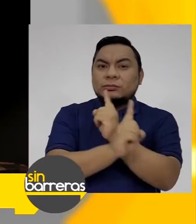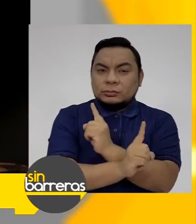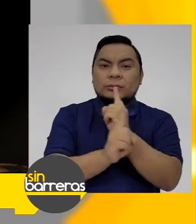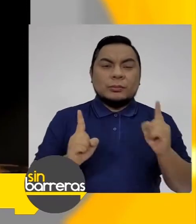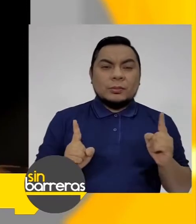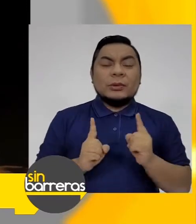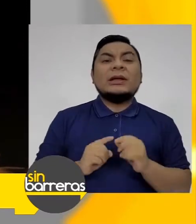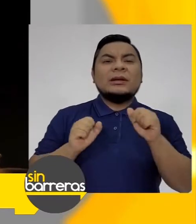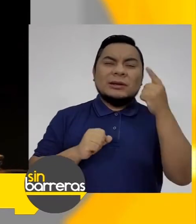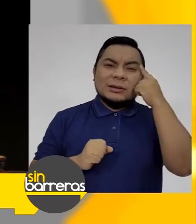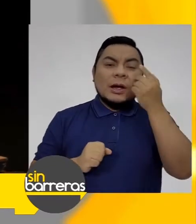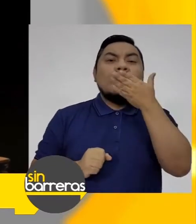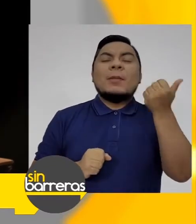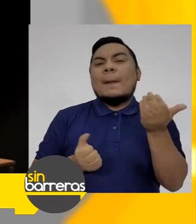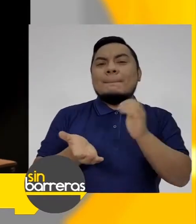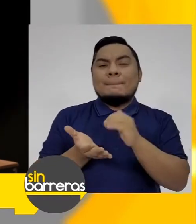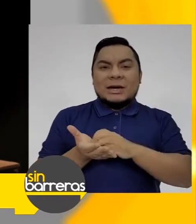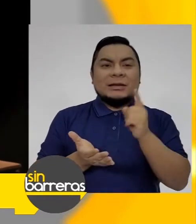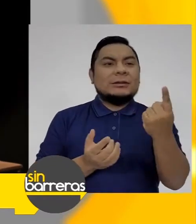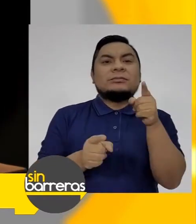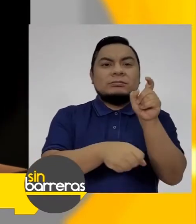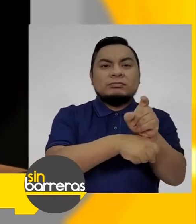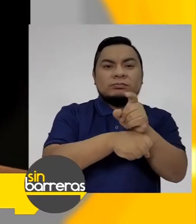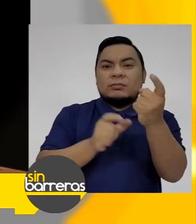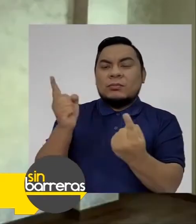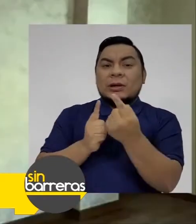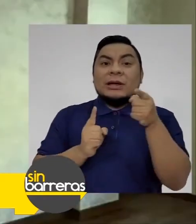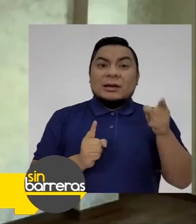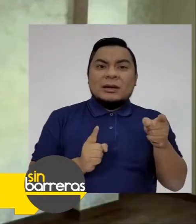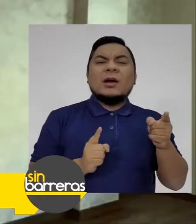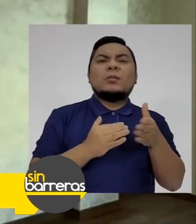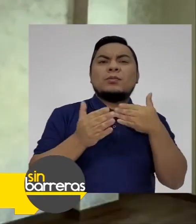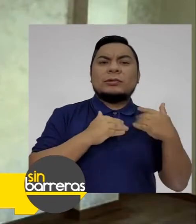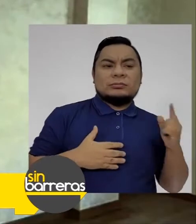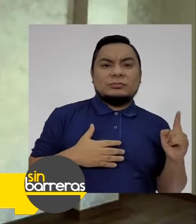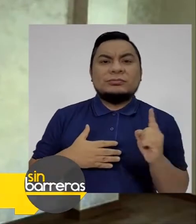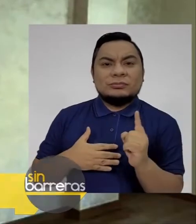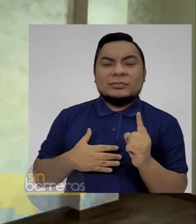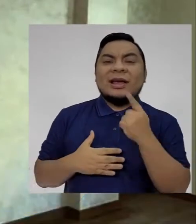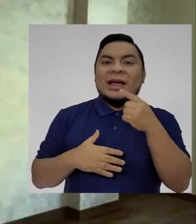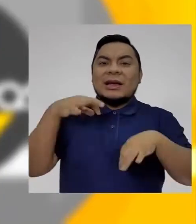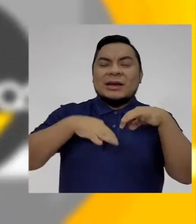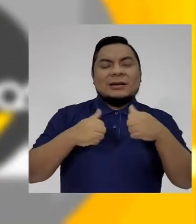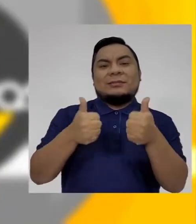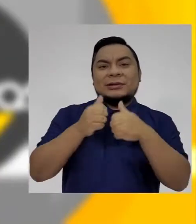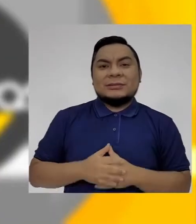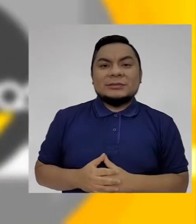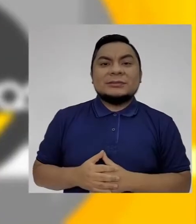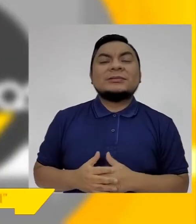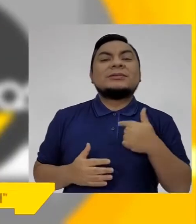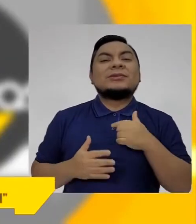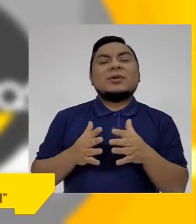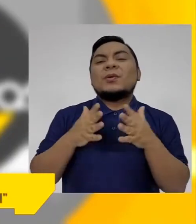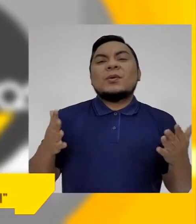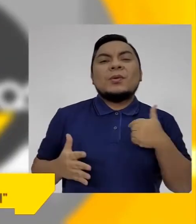yo lo hago, yo lo hago. Y así, sintiéndose un poquito mal, entonces salió al escenario, lo hizo, y lo hizo increíble. Hamlet